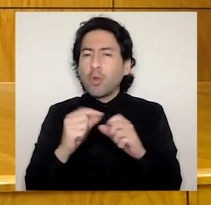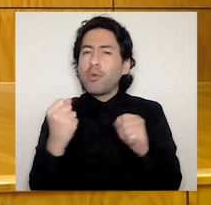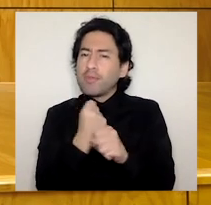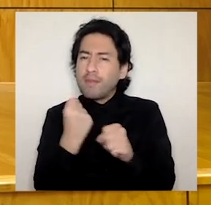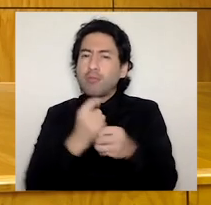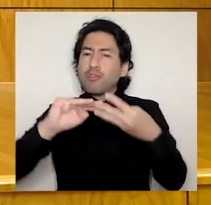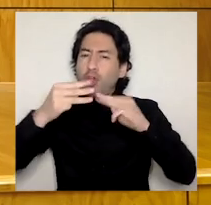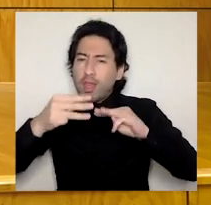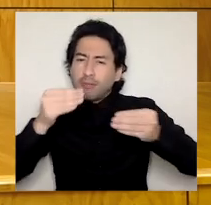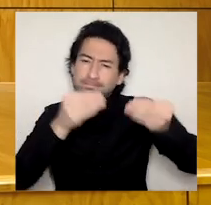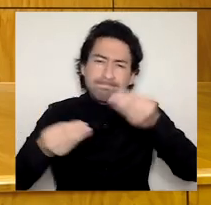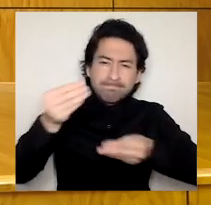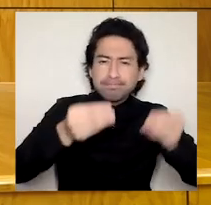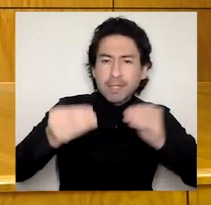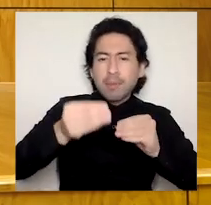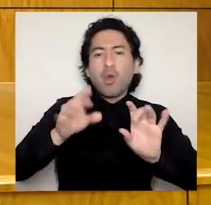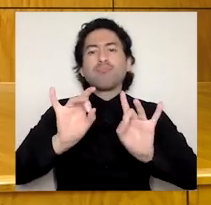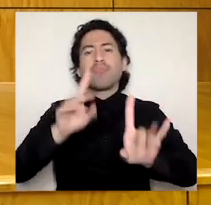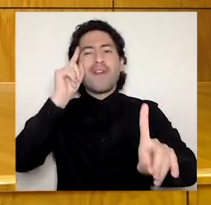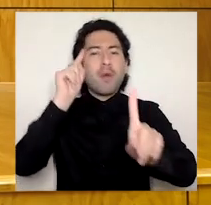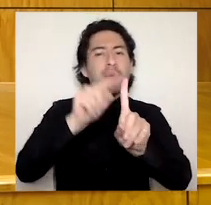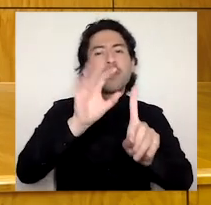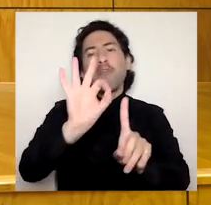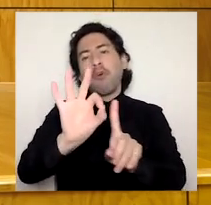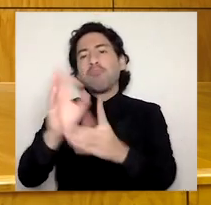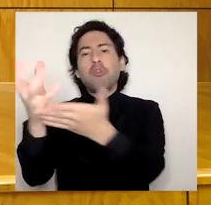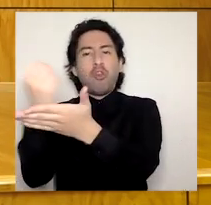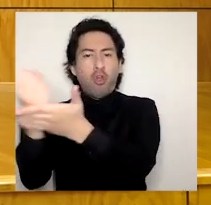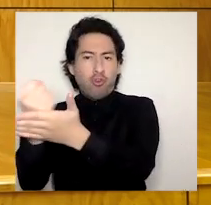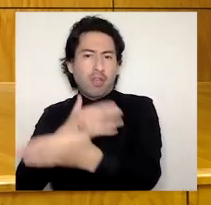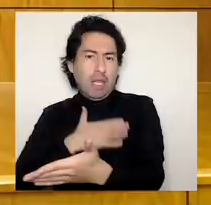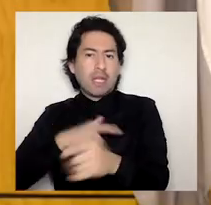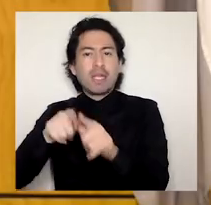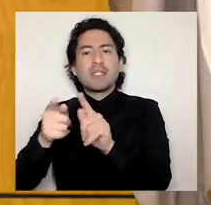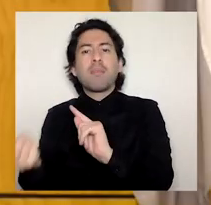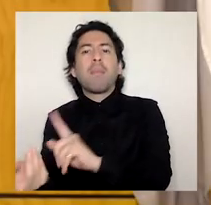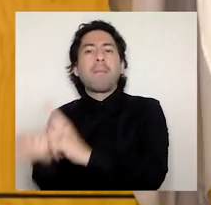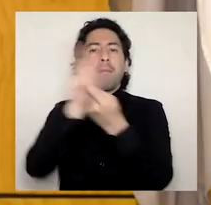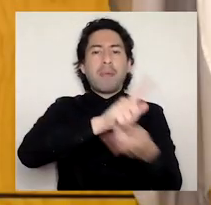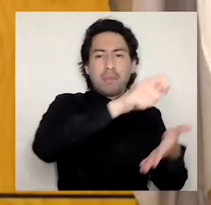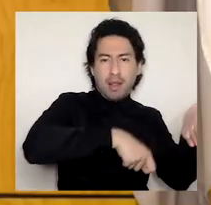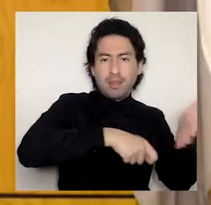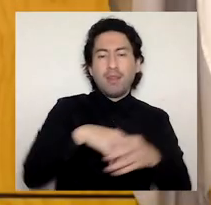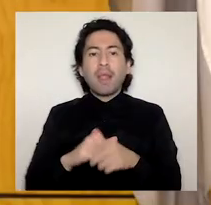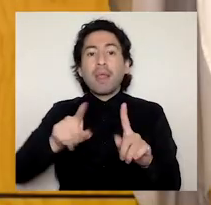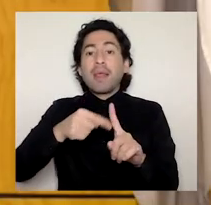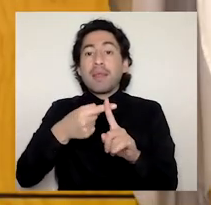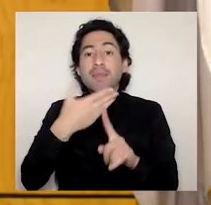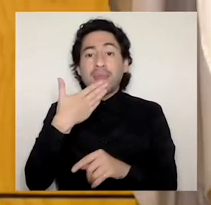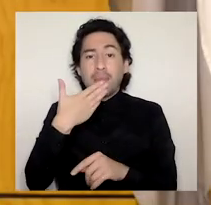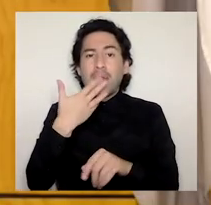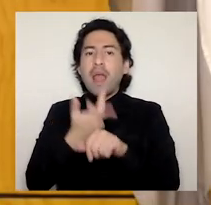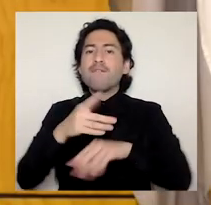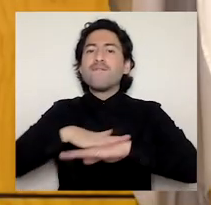elaboraron las bases administrativas de concurso interno de promoción de la Universidad del Bio Bio las que se encuentran en etapa de toma